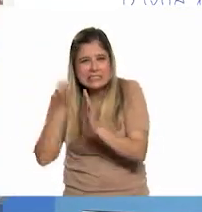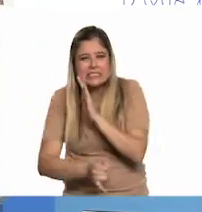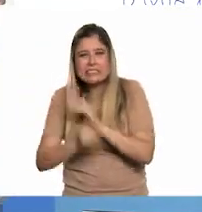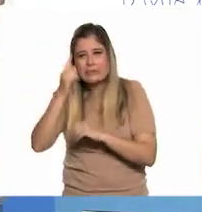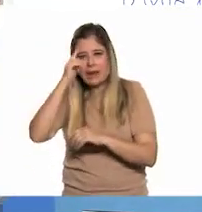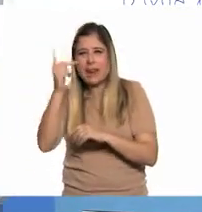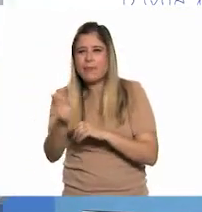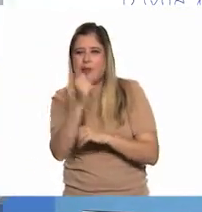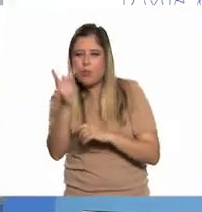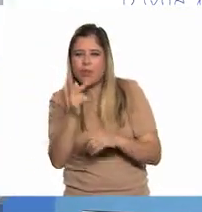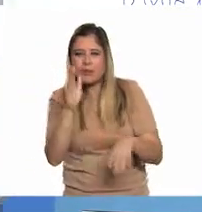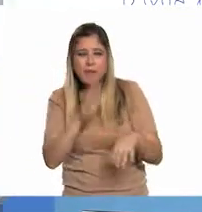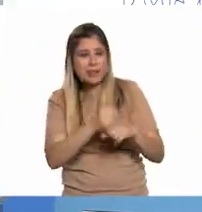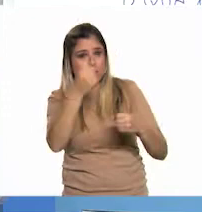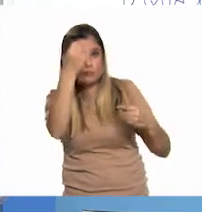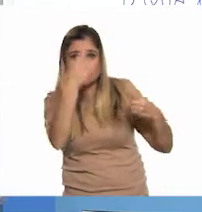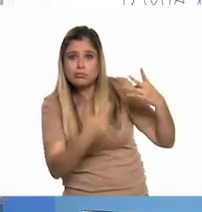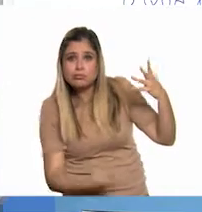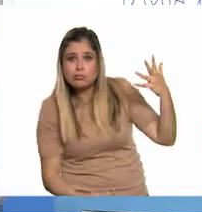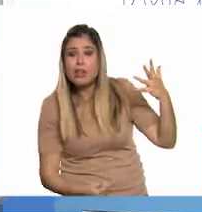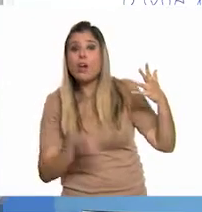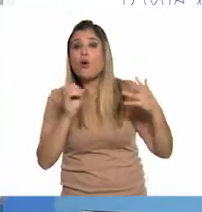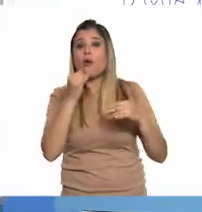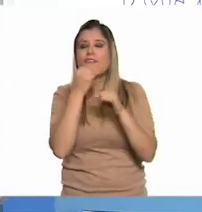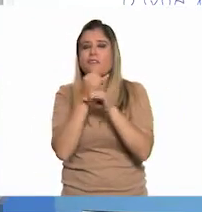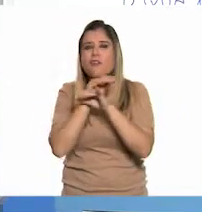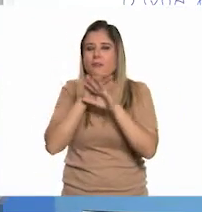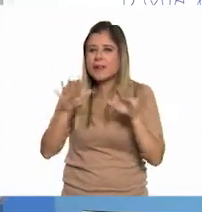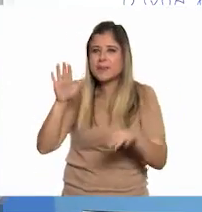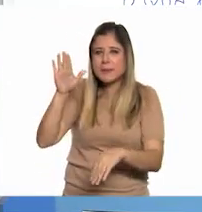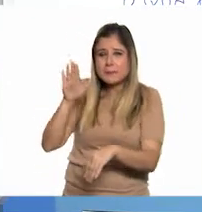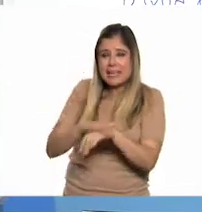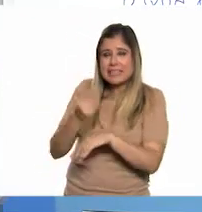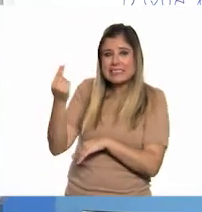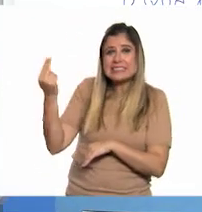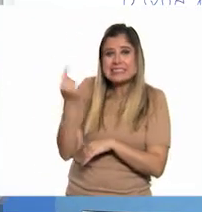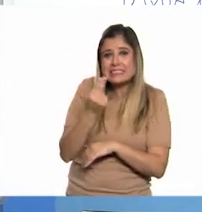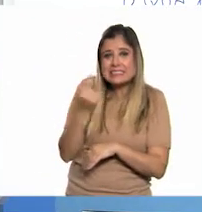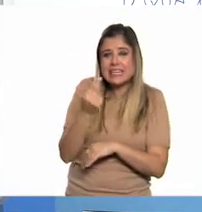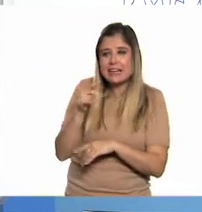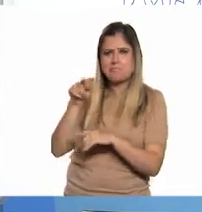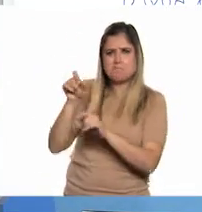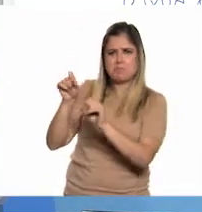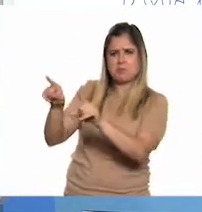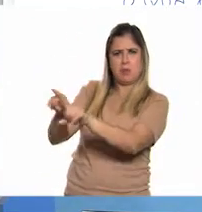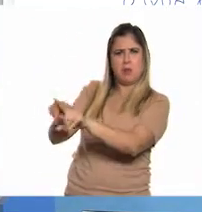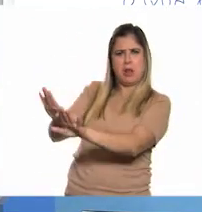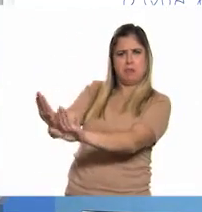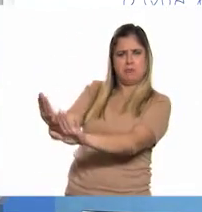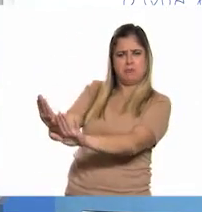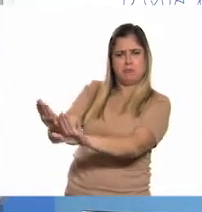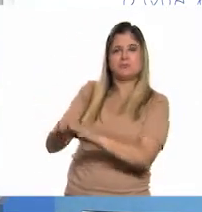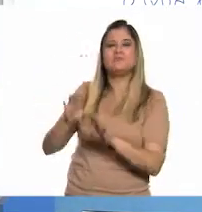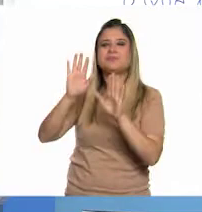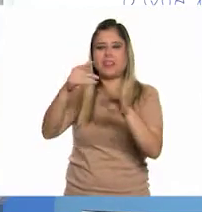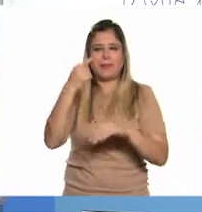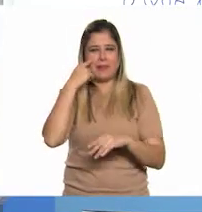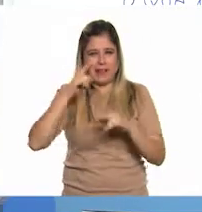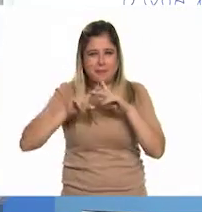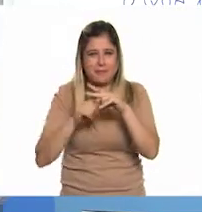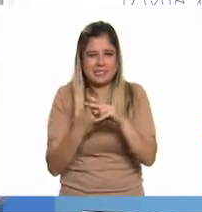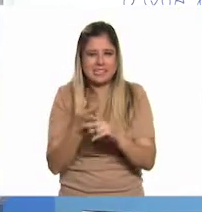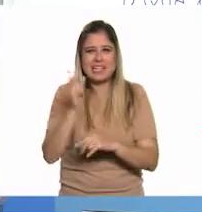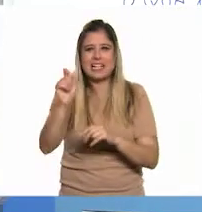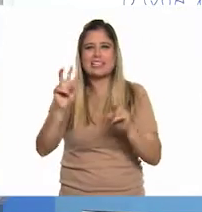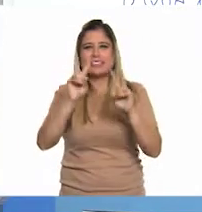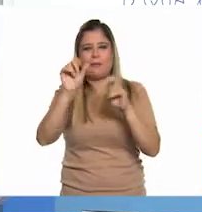de preguntas o si el tipo de información que necesitamos es esta. Vamos a, fíjense, vamos a comenzar por